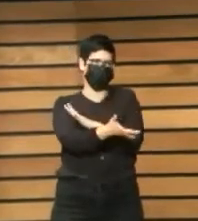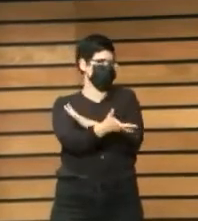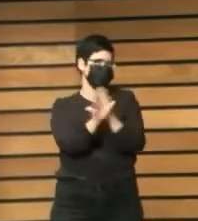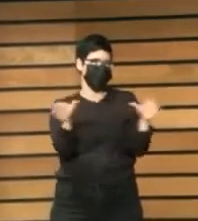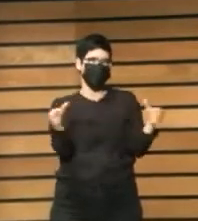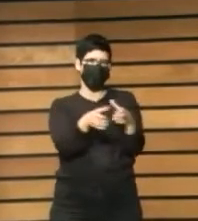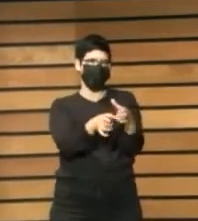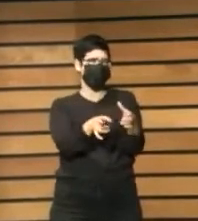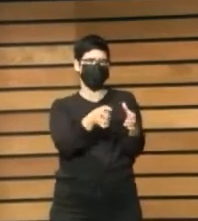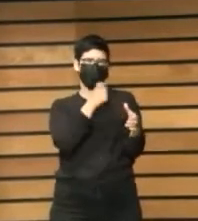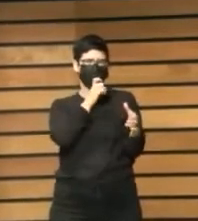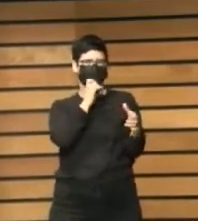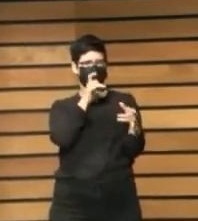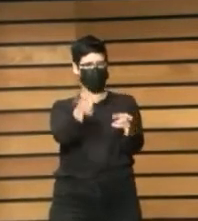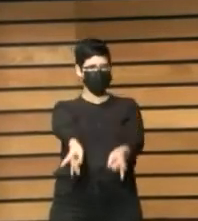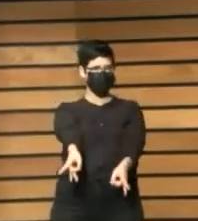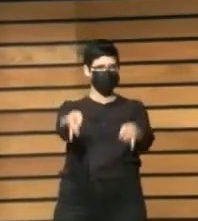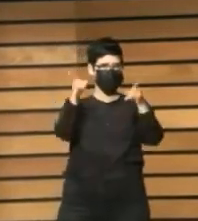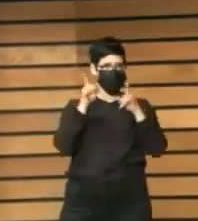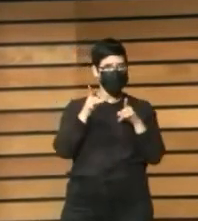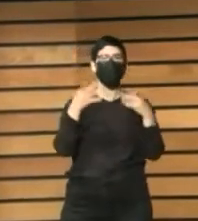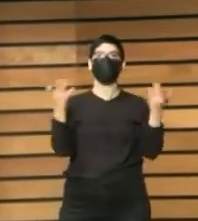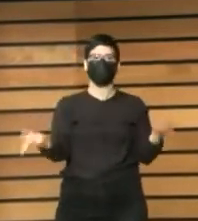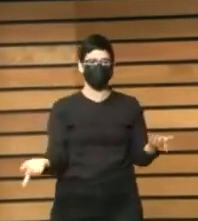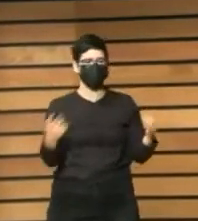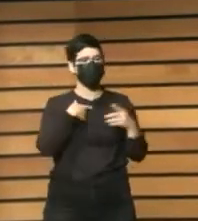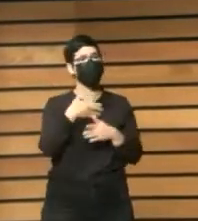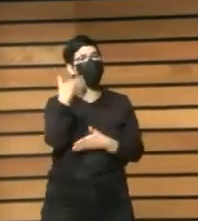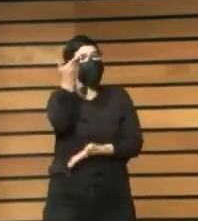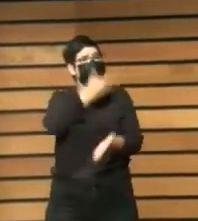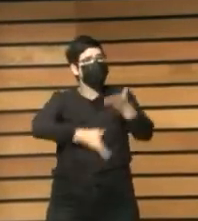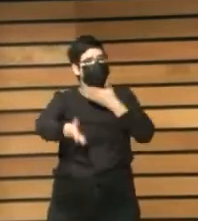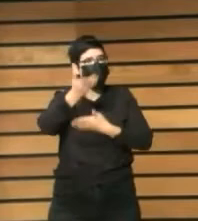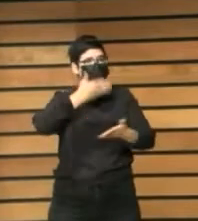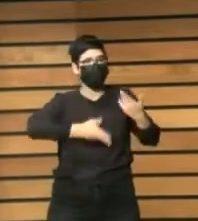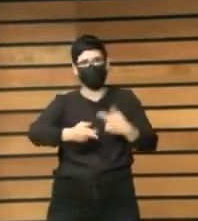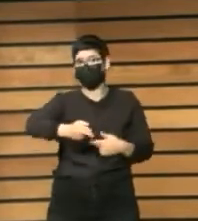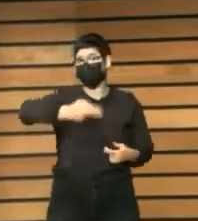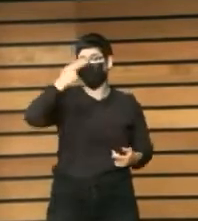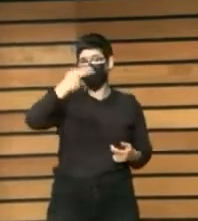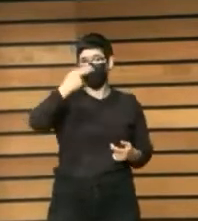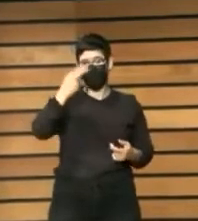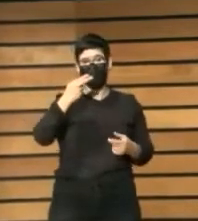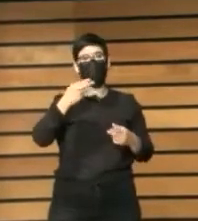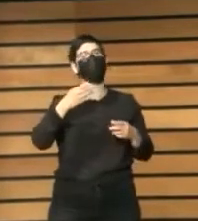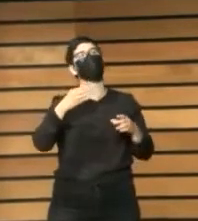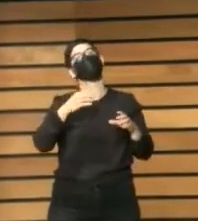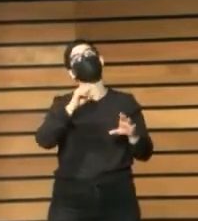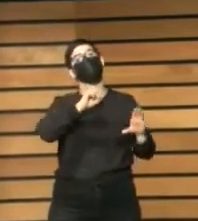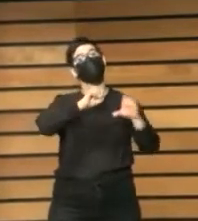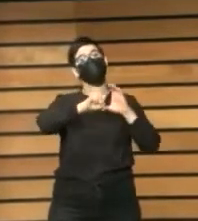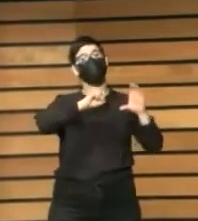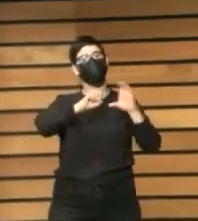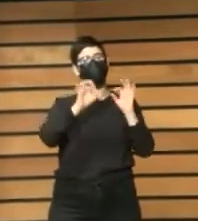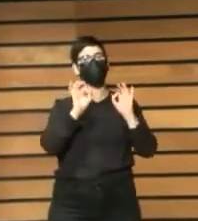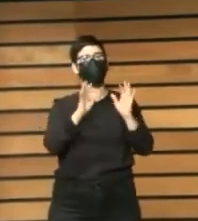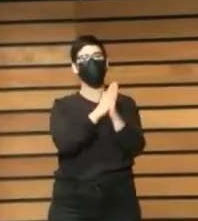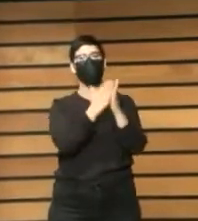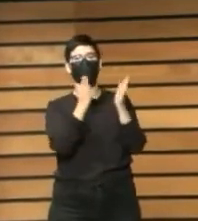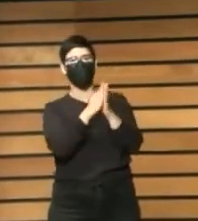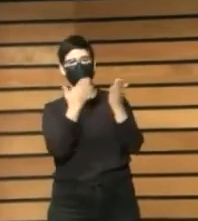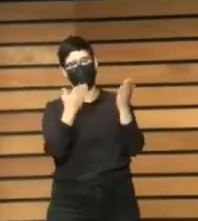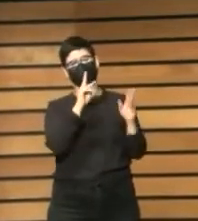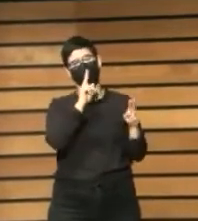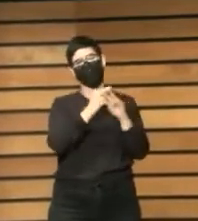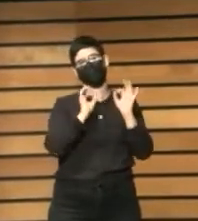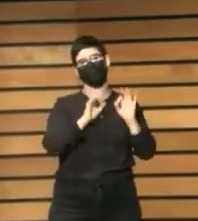atraer sí que hemos empezado una colaboración interesante con los booktubers y que además me alegra